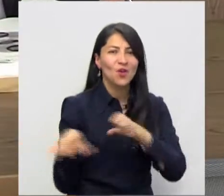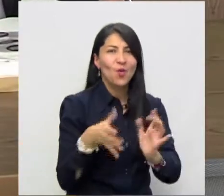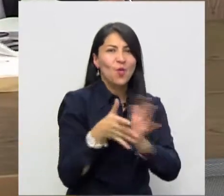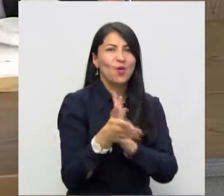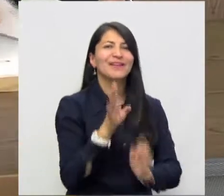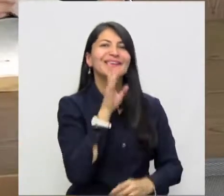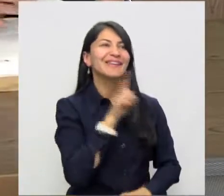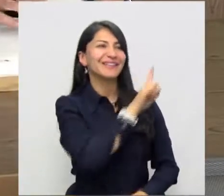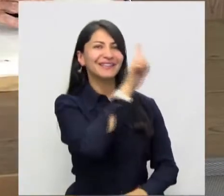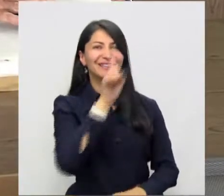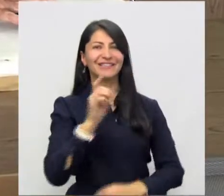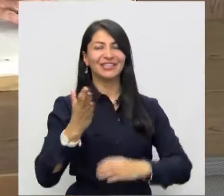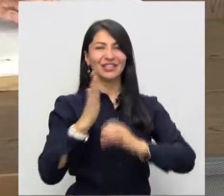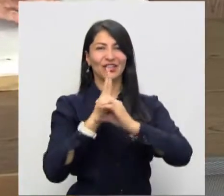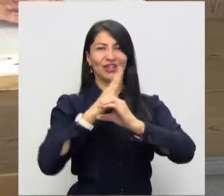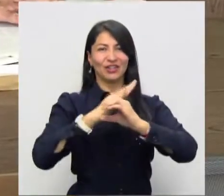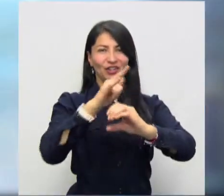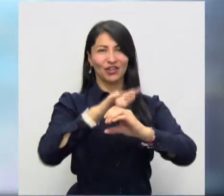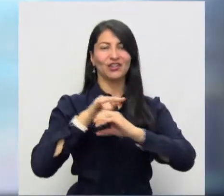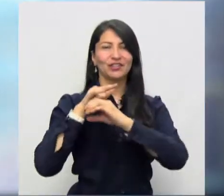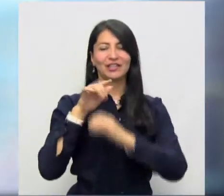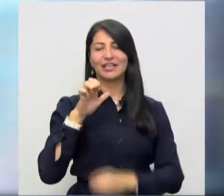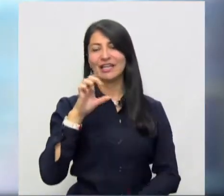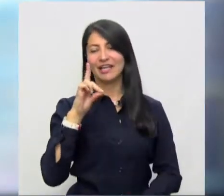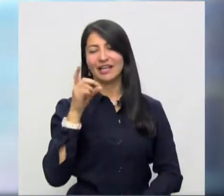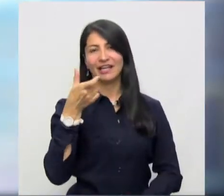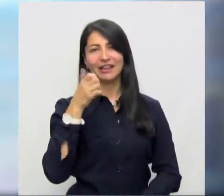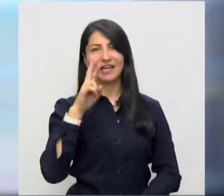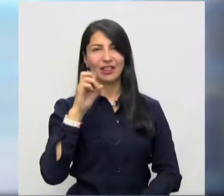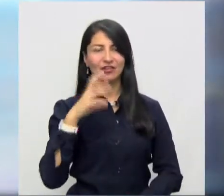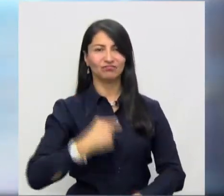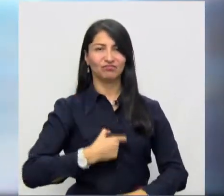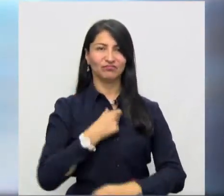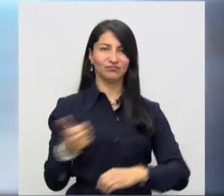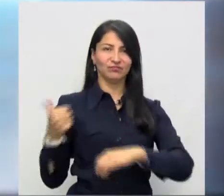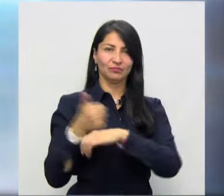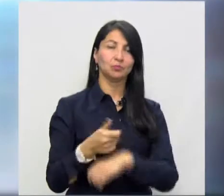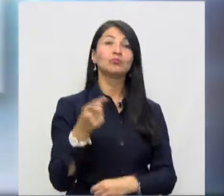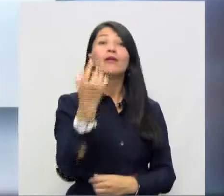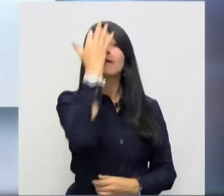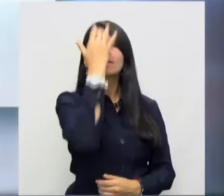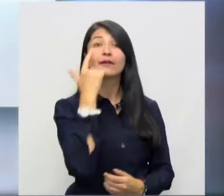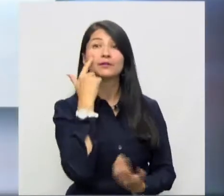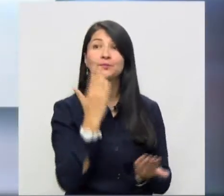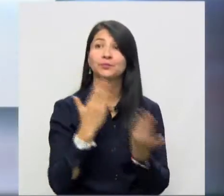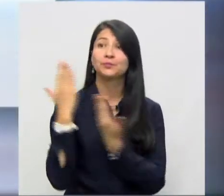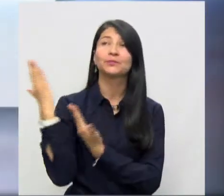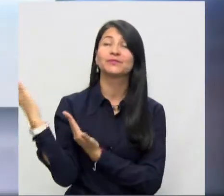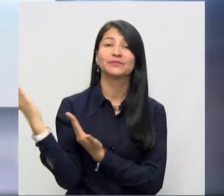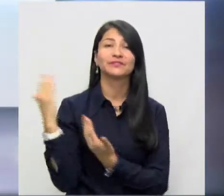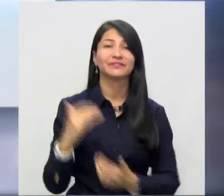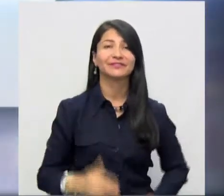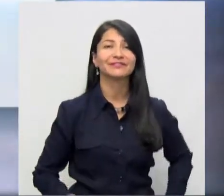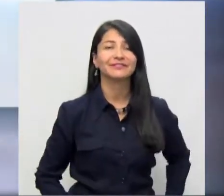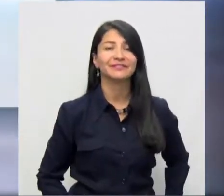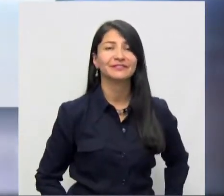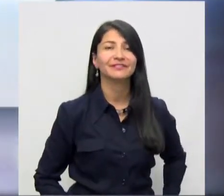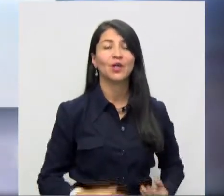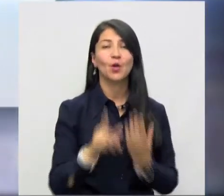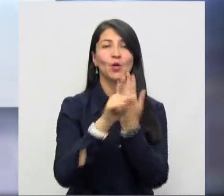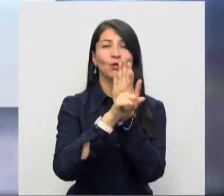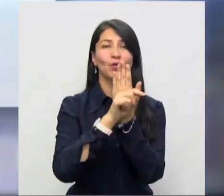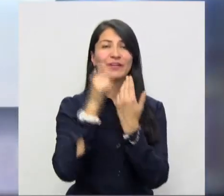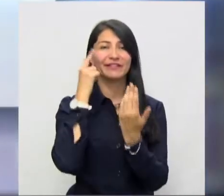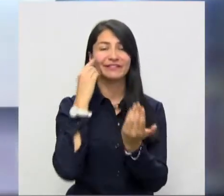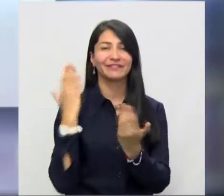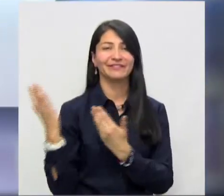cuentas del Contralor Edgardo Maya Villazón. A través de nuestras redes sociales, en Facebook, estamos como Contraloría General de la República, en Twitter